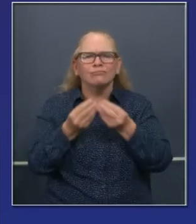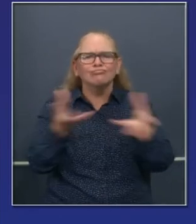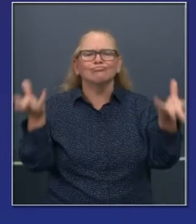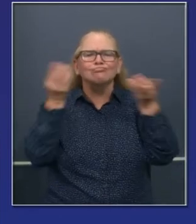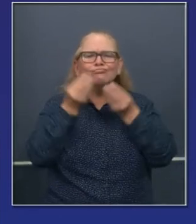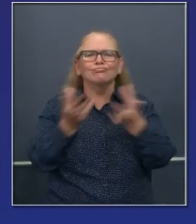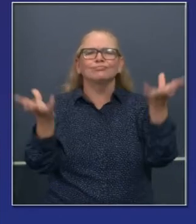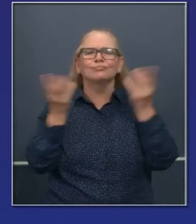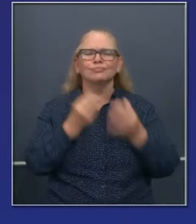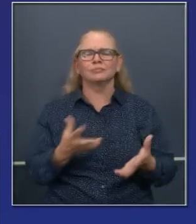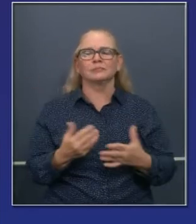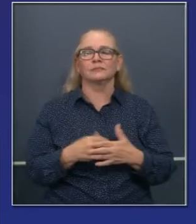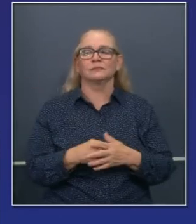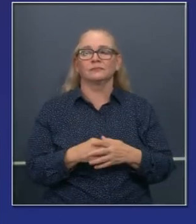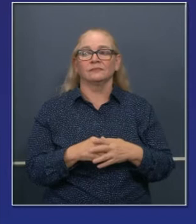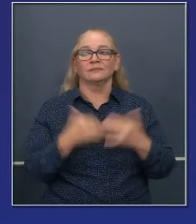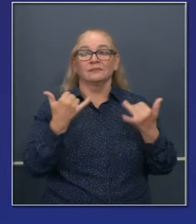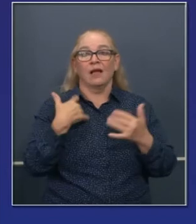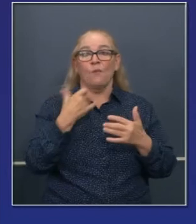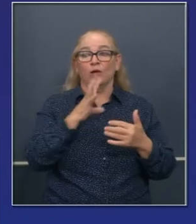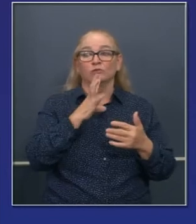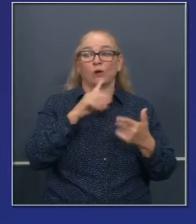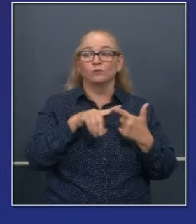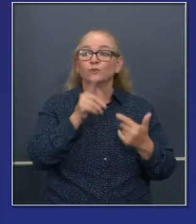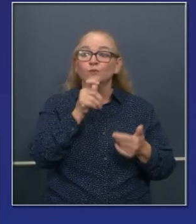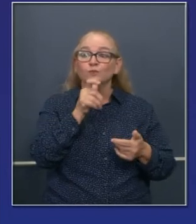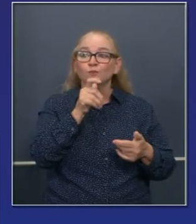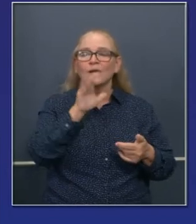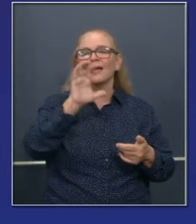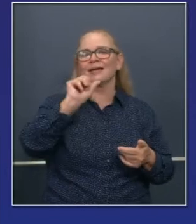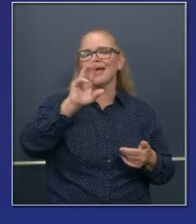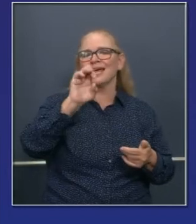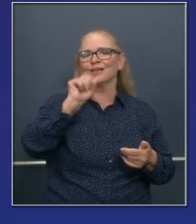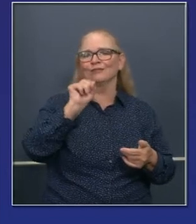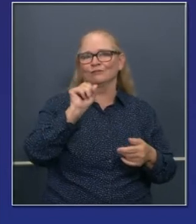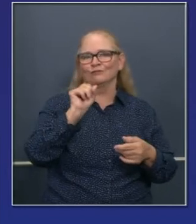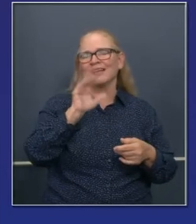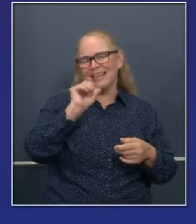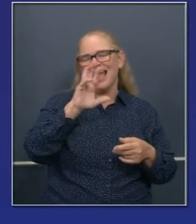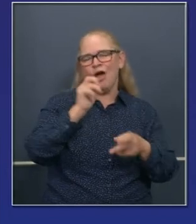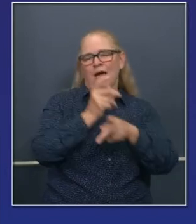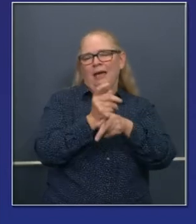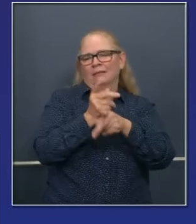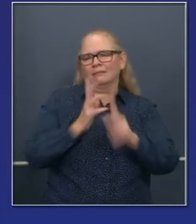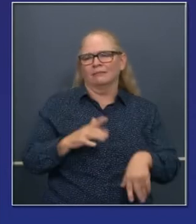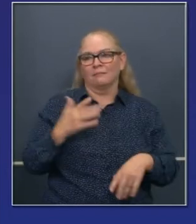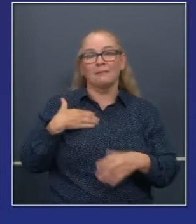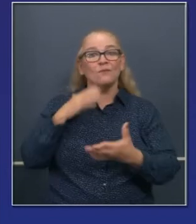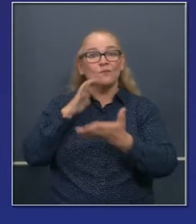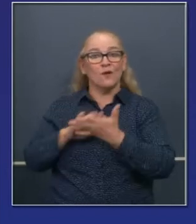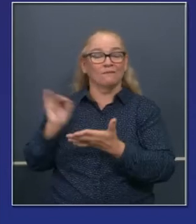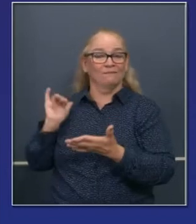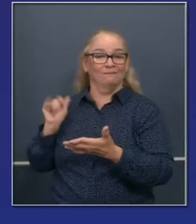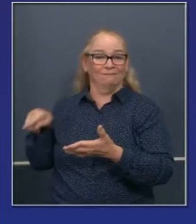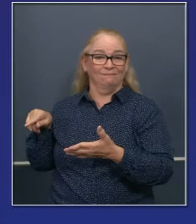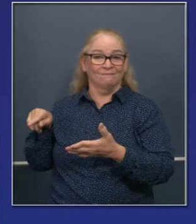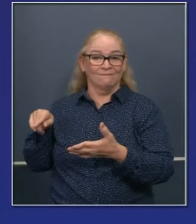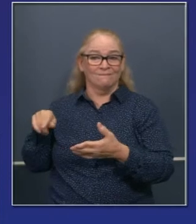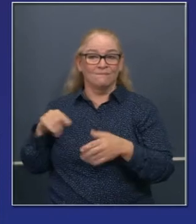cuidados esenciales y personales y médicos, mi esposa, entre otros también, pero definitivamente en mi